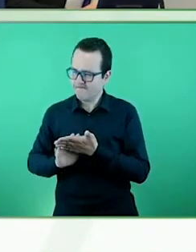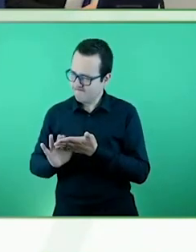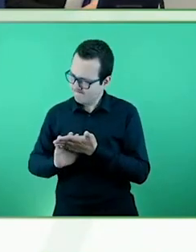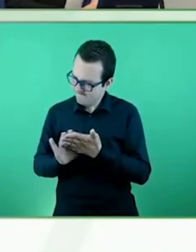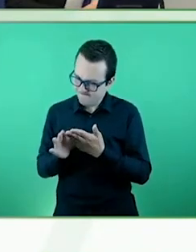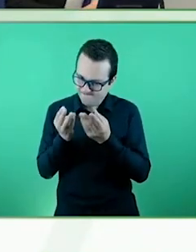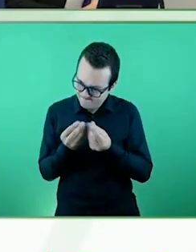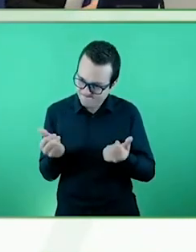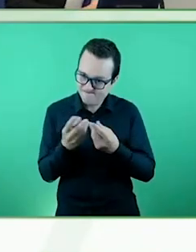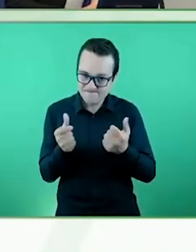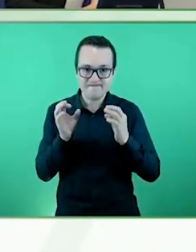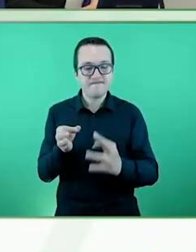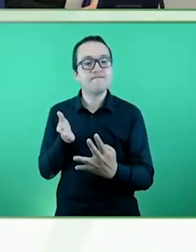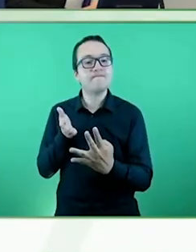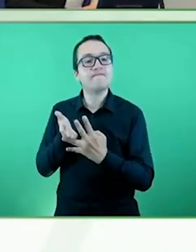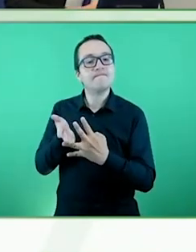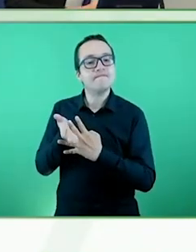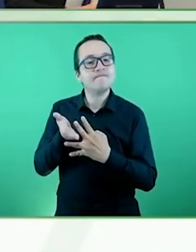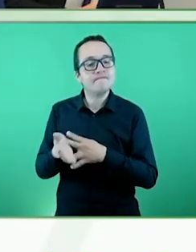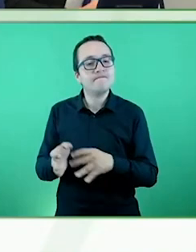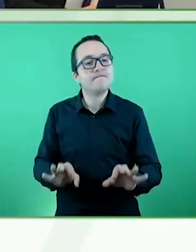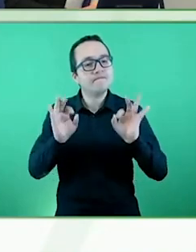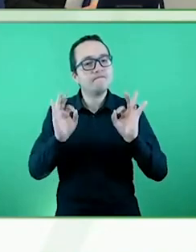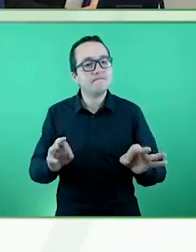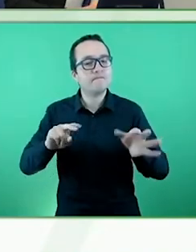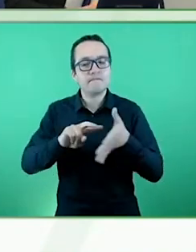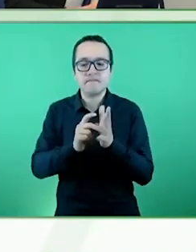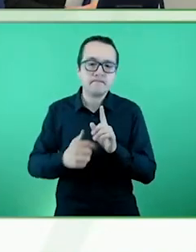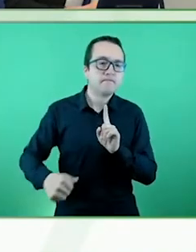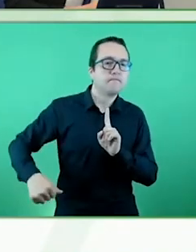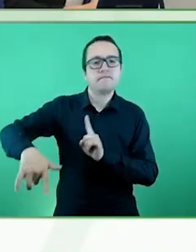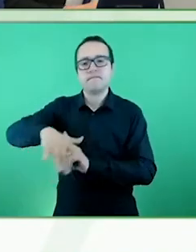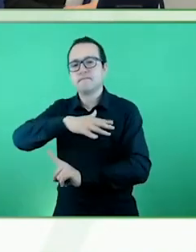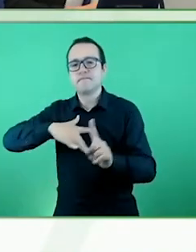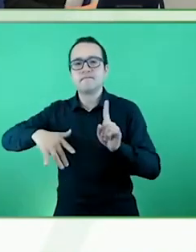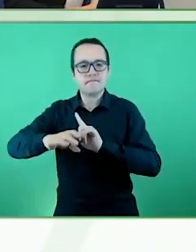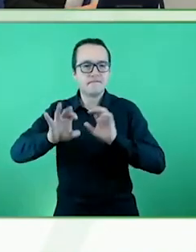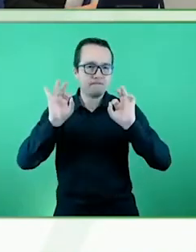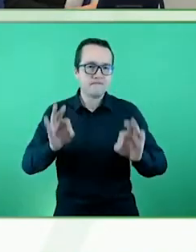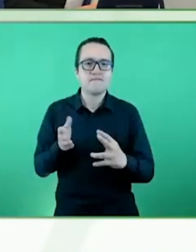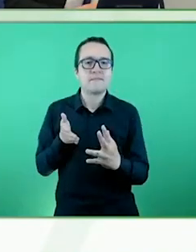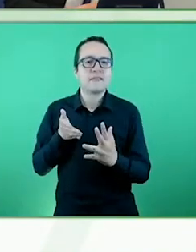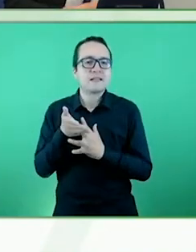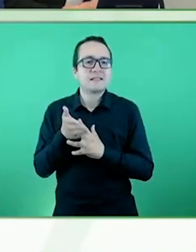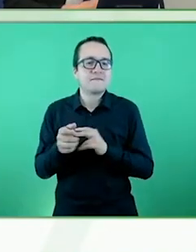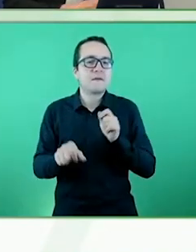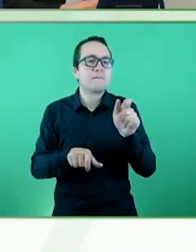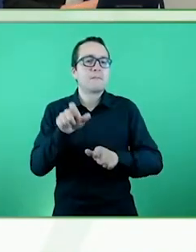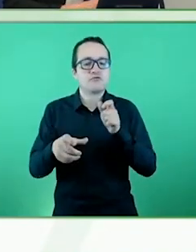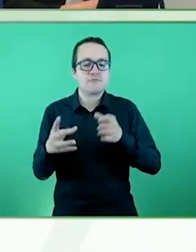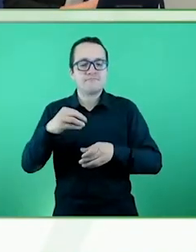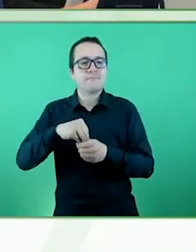cual contamos con un entorno bastante accesible para las personas que habitan, que residen en estos apartamentos.